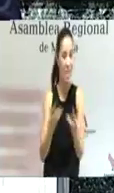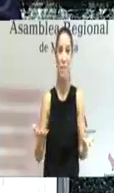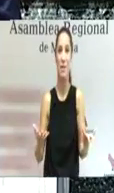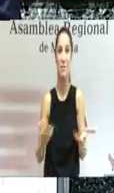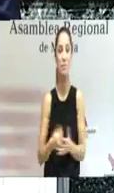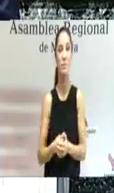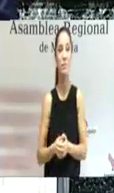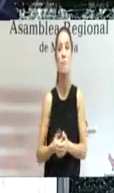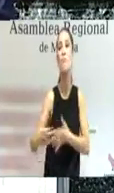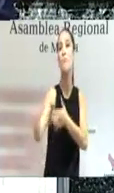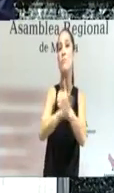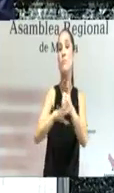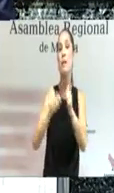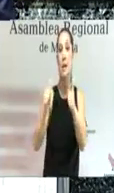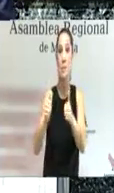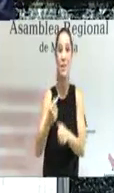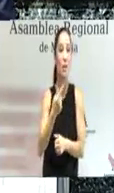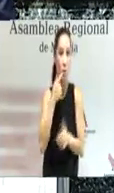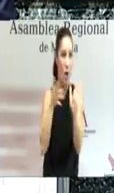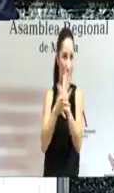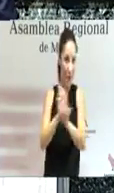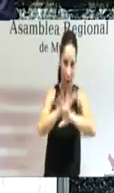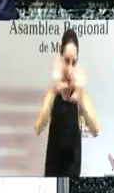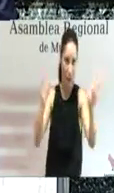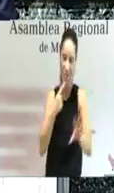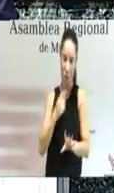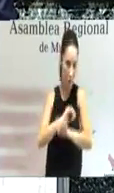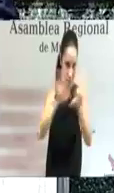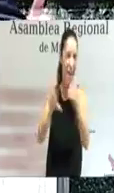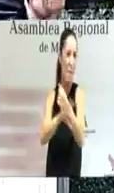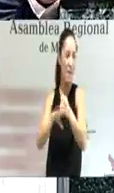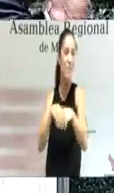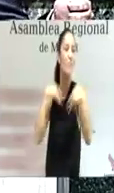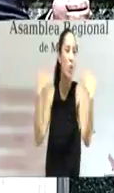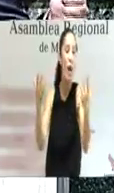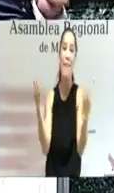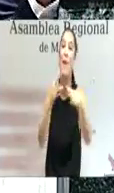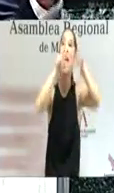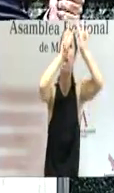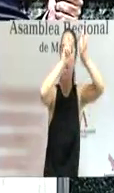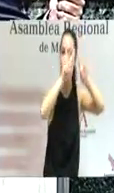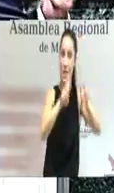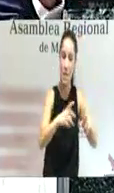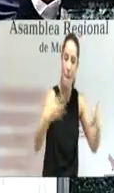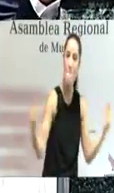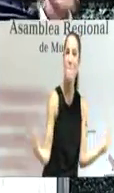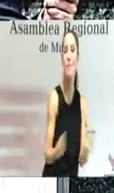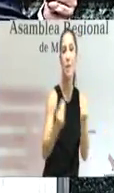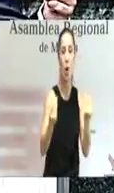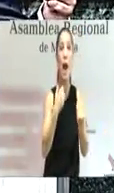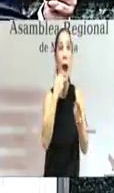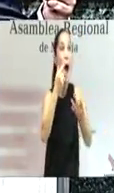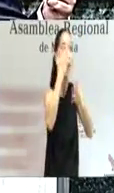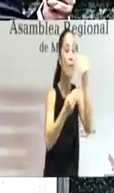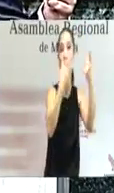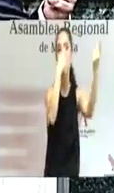partiendo de una base que quiero dejar muy clara desde el primer momento. Hay que investigar, mejorar, corregir